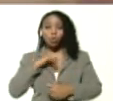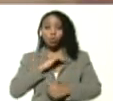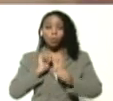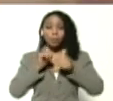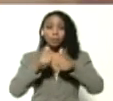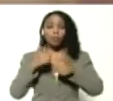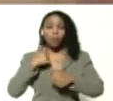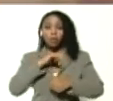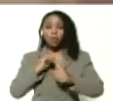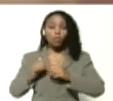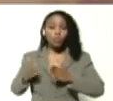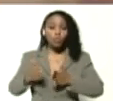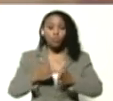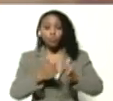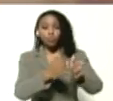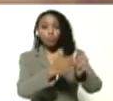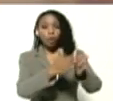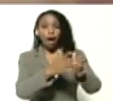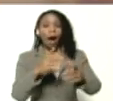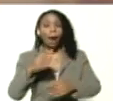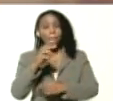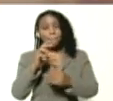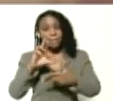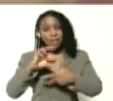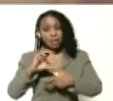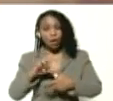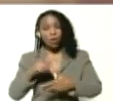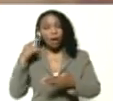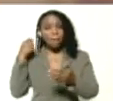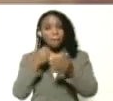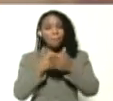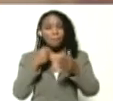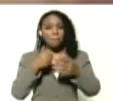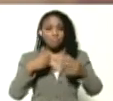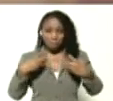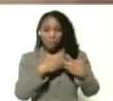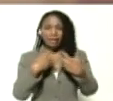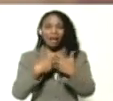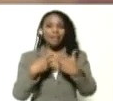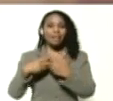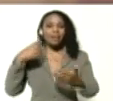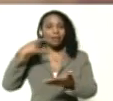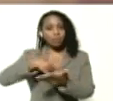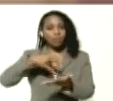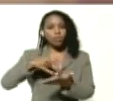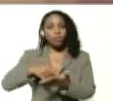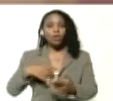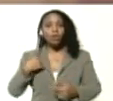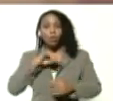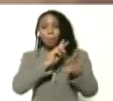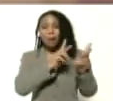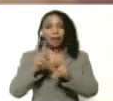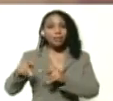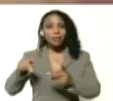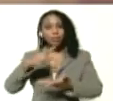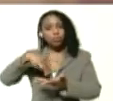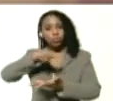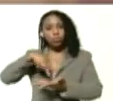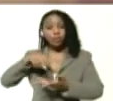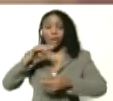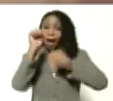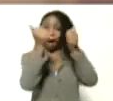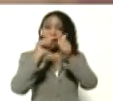ruta, enmarcada al bicentenario de la Batalla de Carabobo, con planes culturales, con planes de danza, de arte,